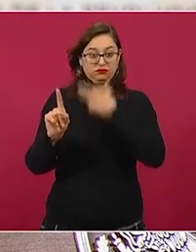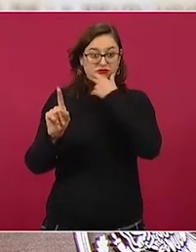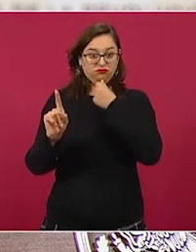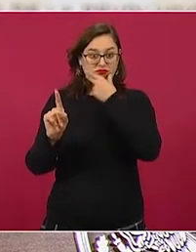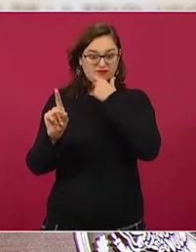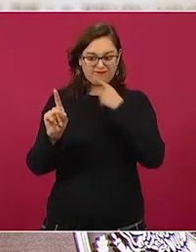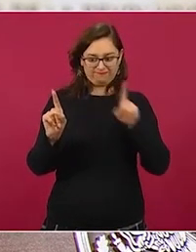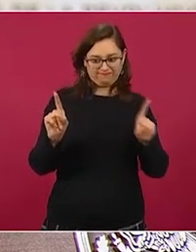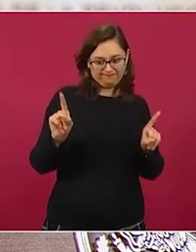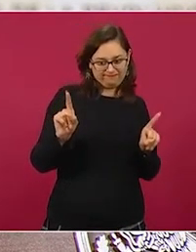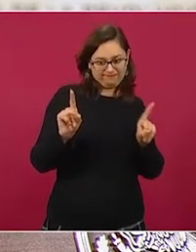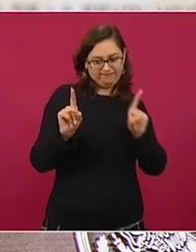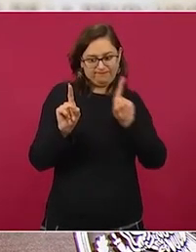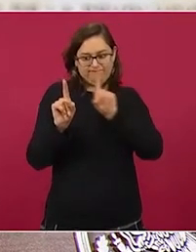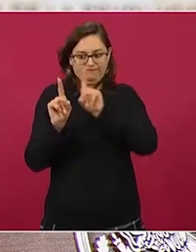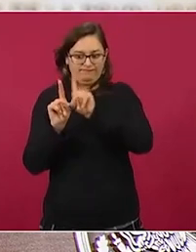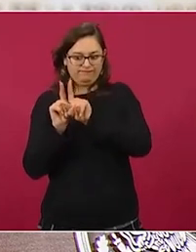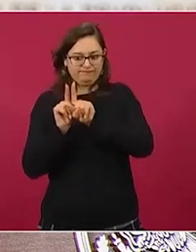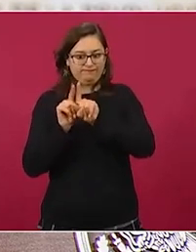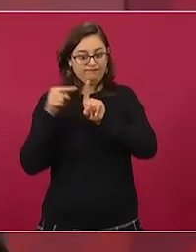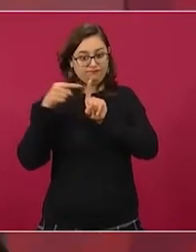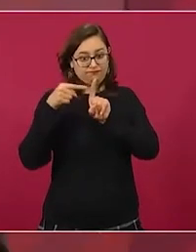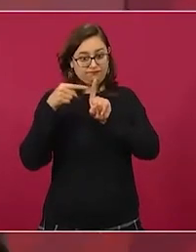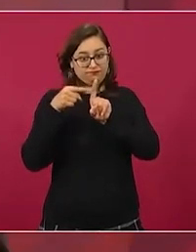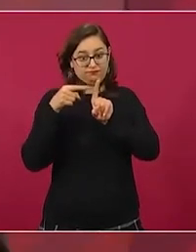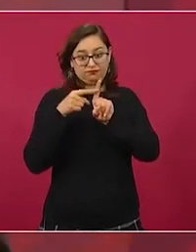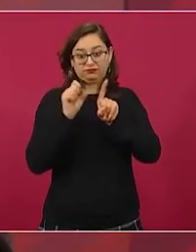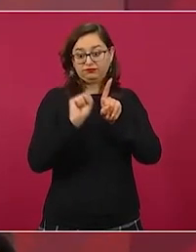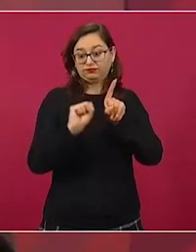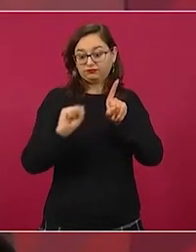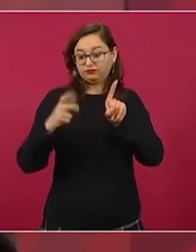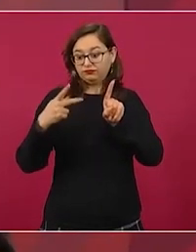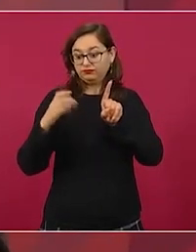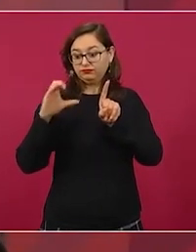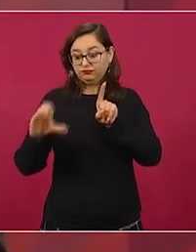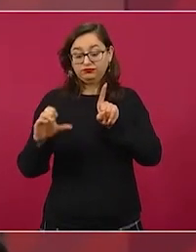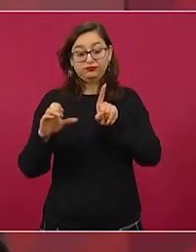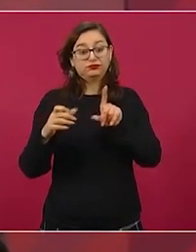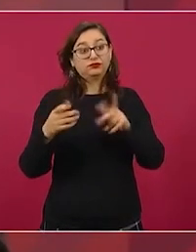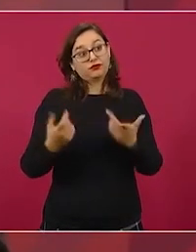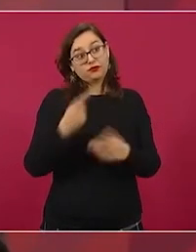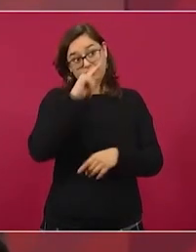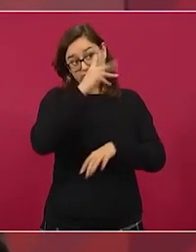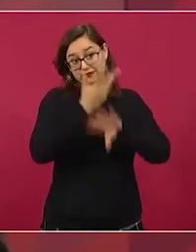el secretario de Seguridad Pública, esté en la cárcel